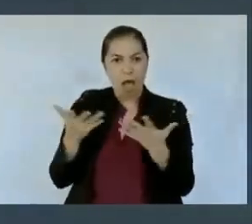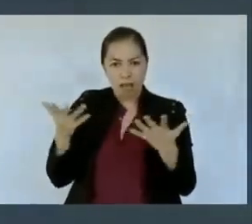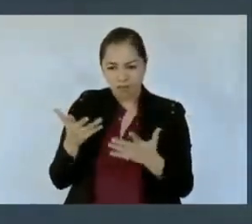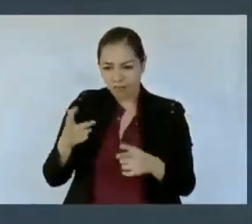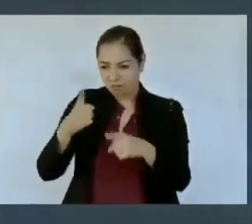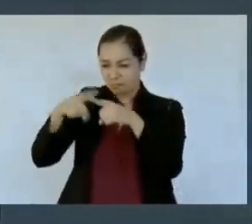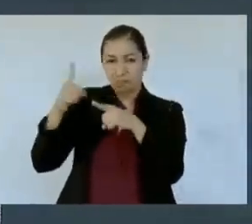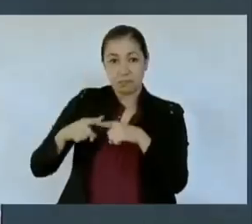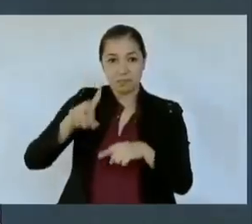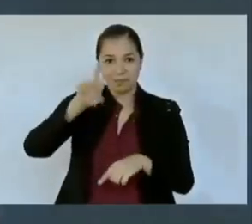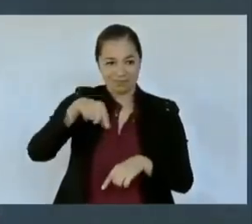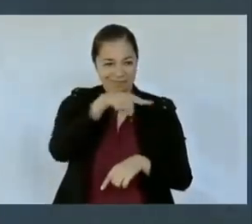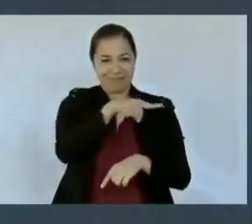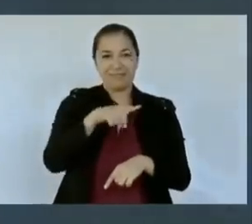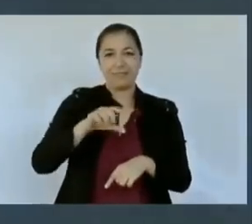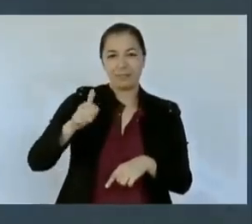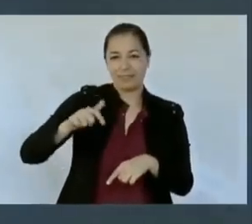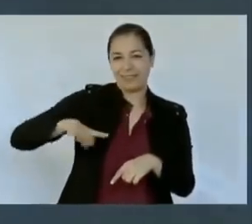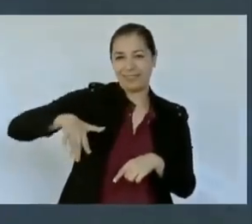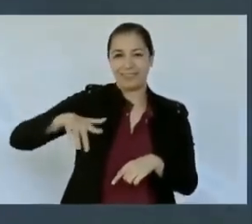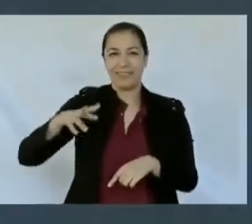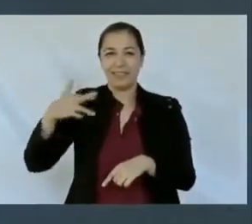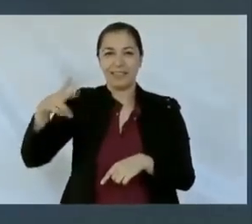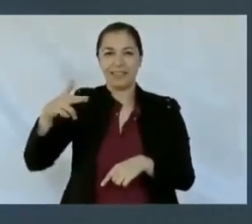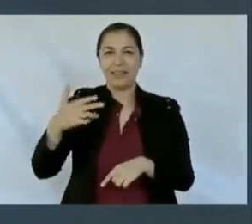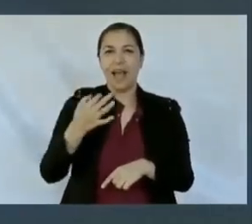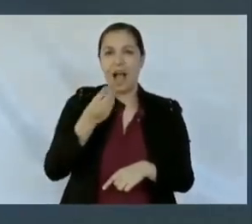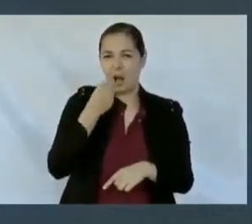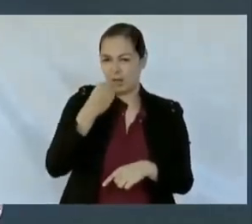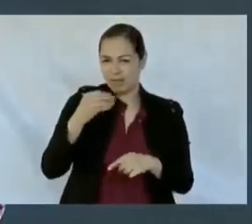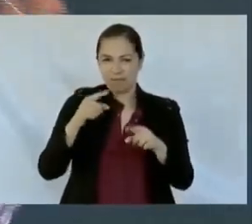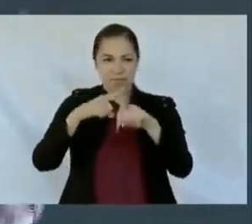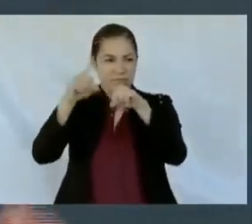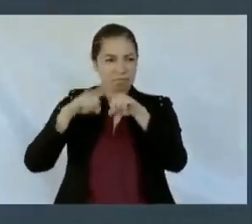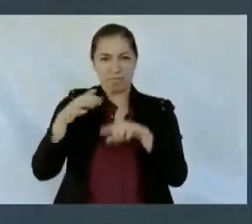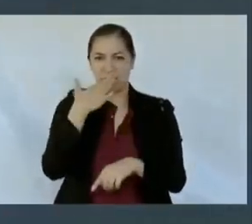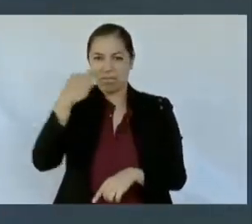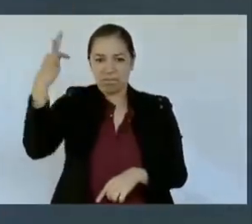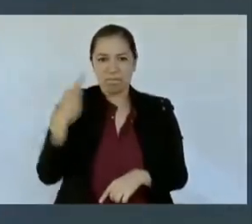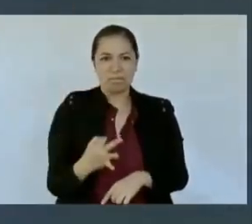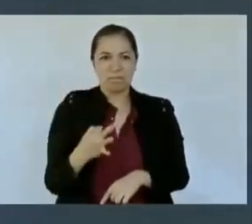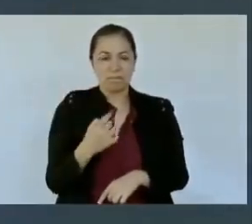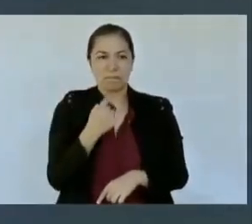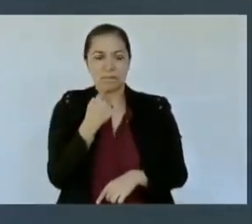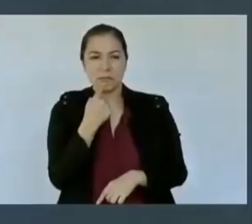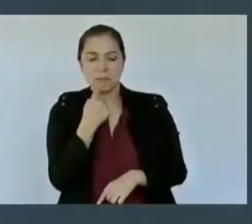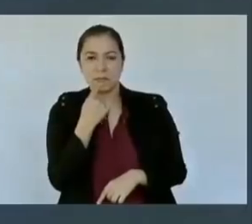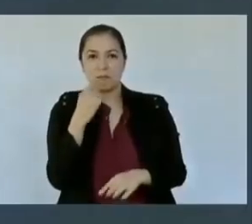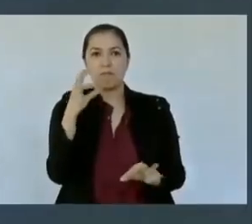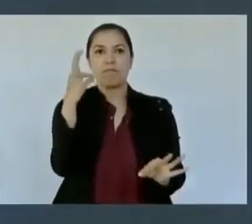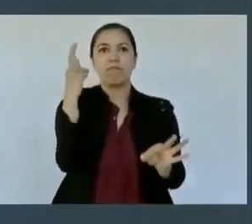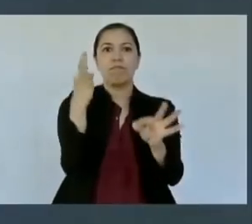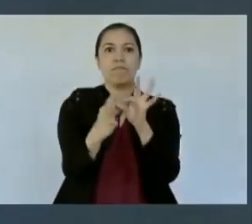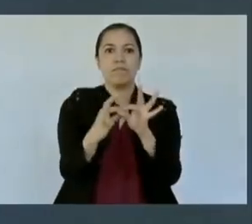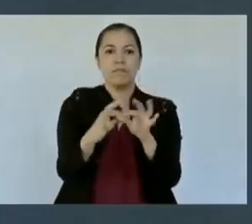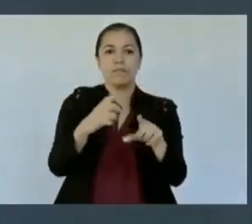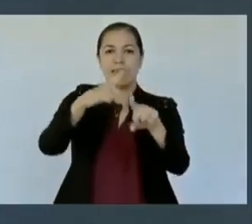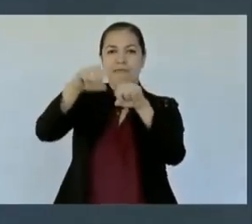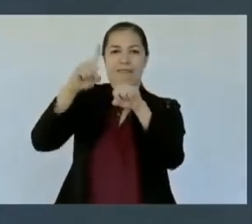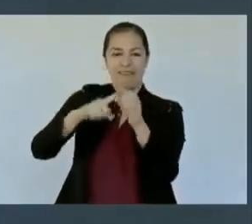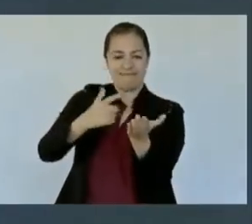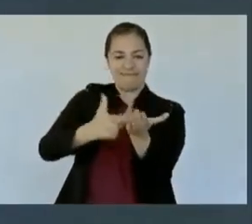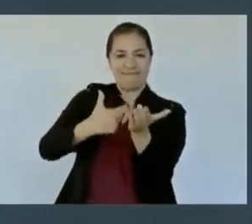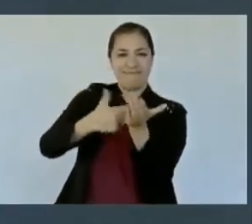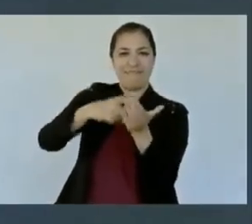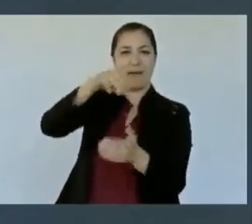en el gran sabor y la frescura de sus mariscos. Y también